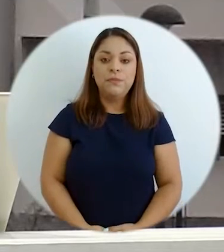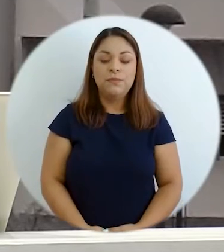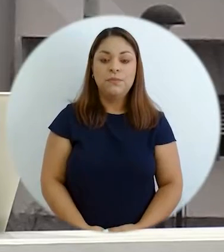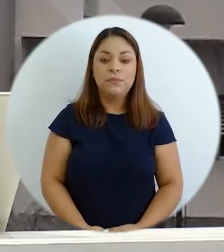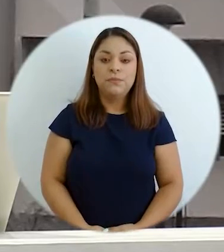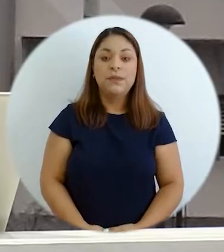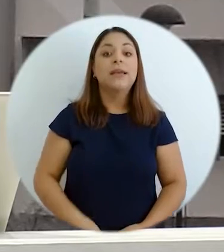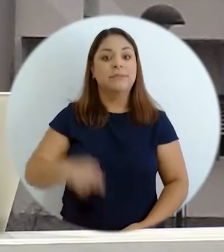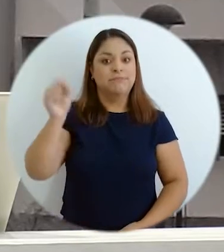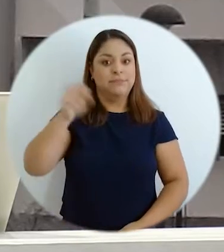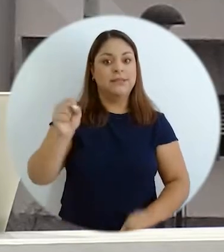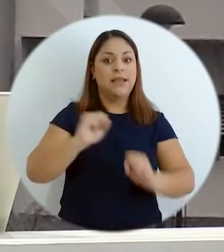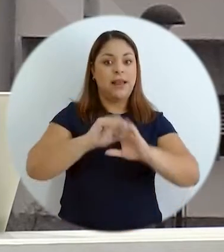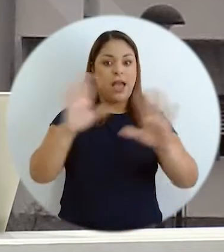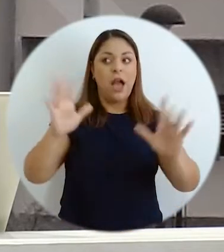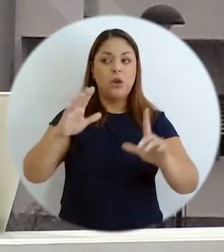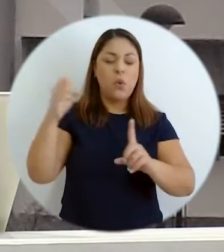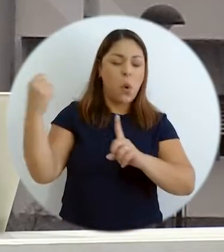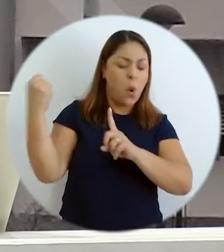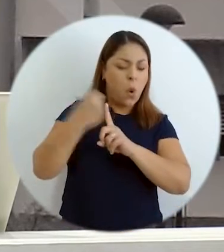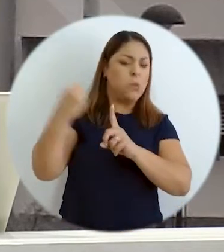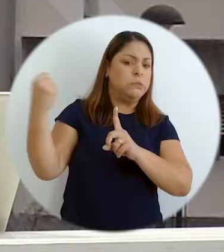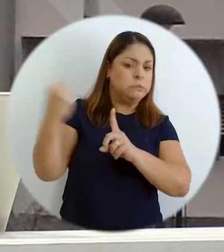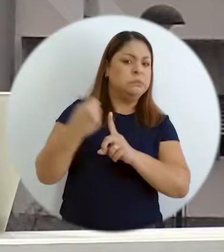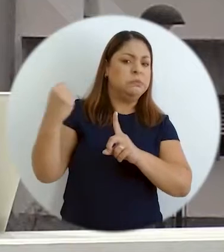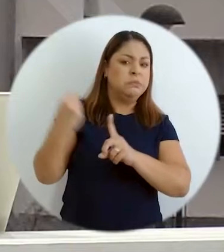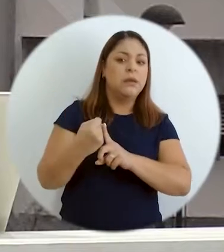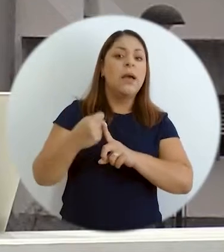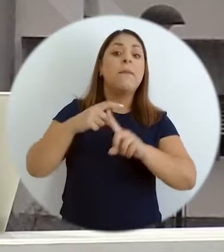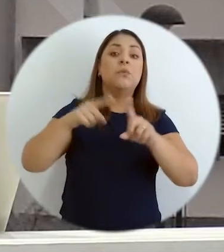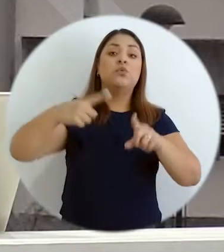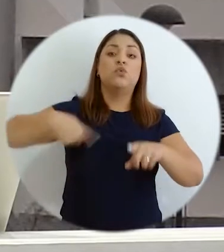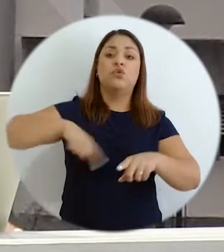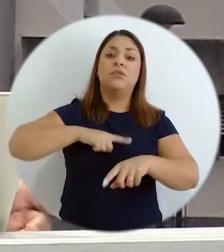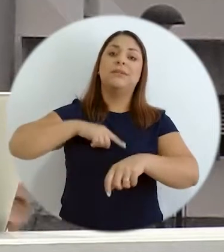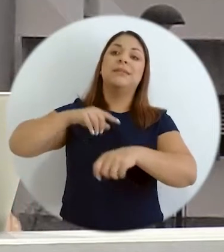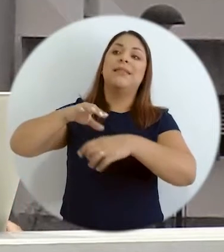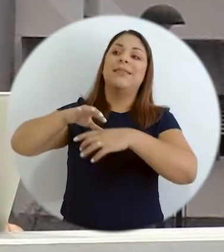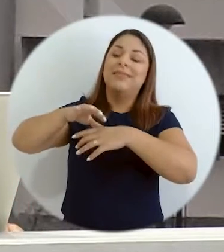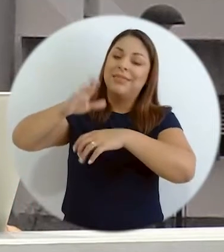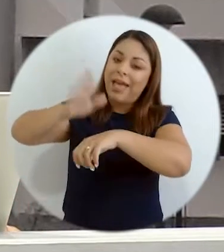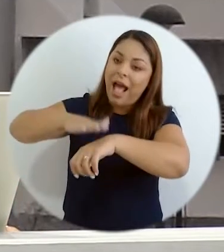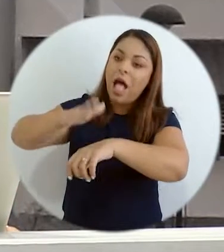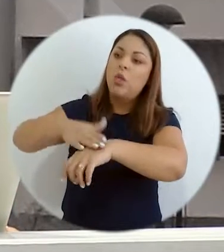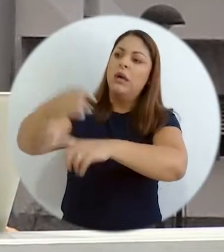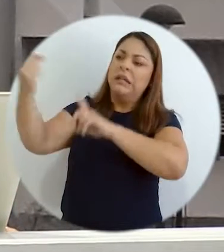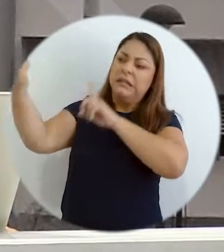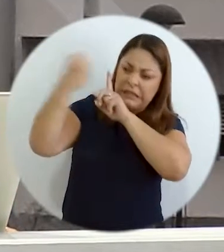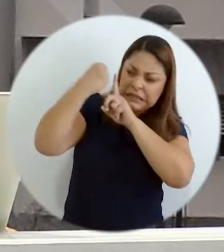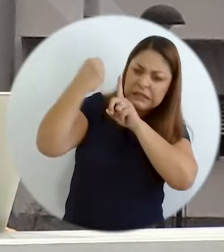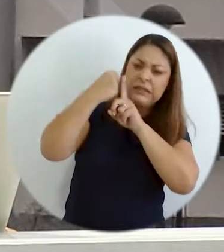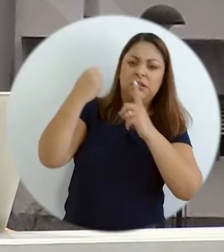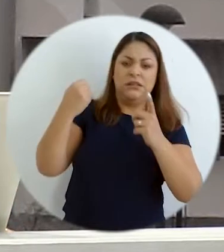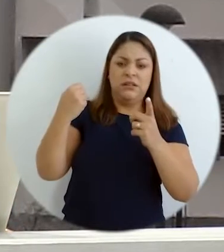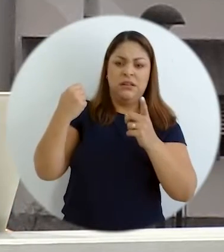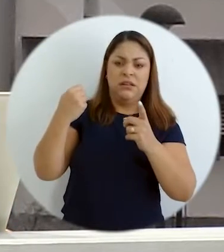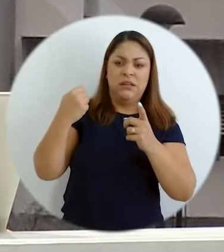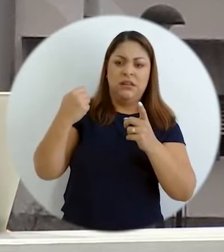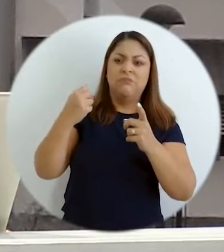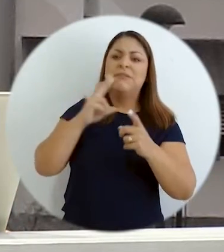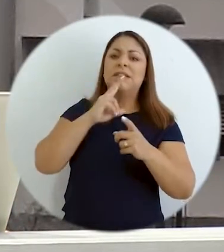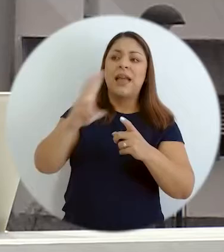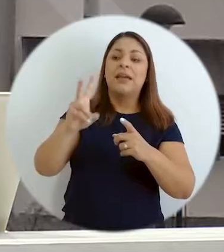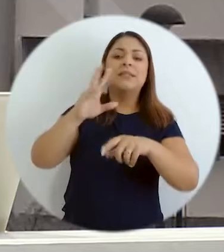hace la mampara para poder hacer sus trabajos. Por supuesto que nos está golpeando, pero nos golpea porque nos hemos dejado que esa actividad nos golpea a nosotros.